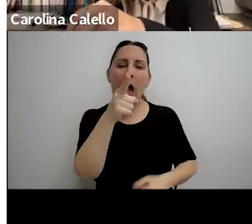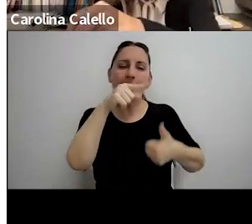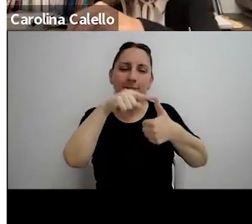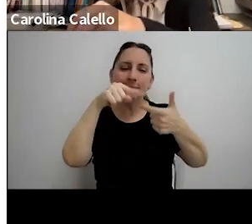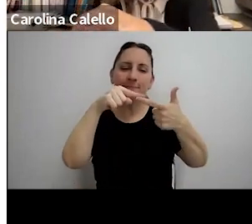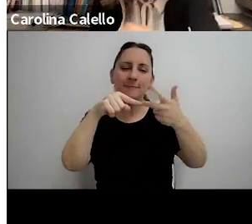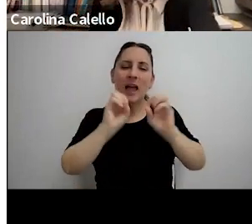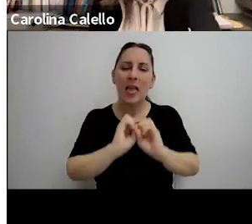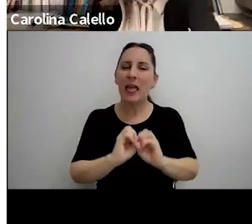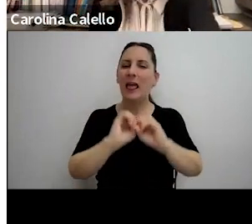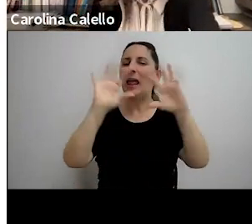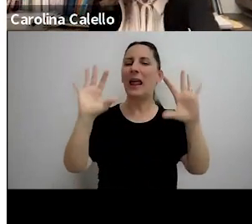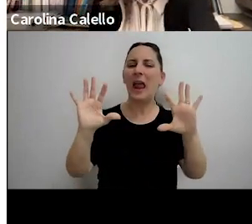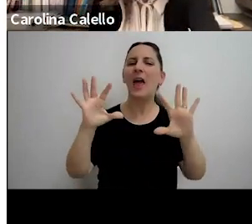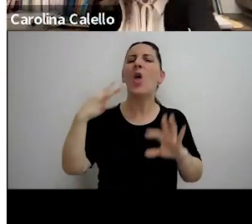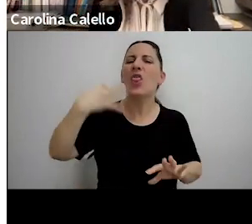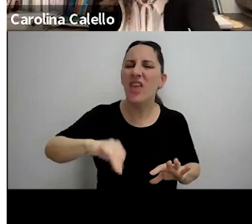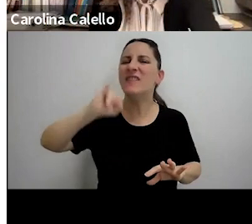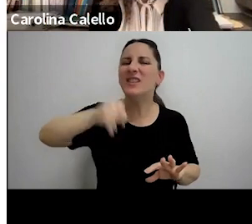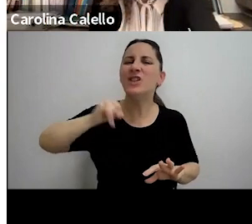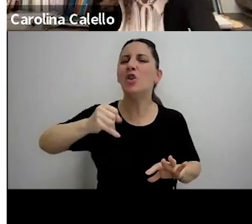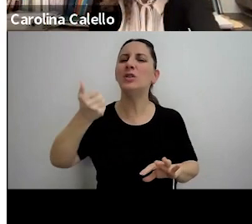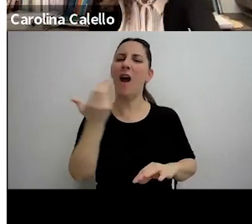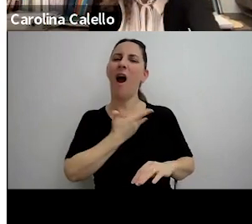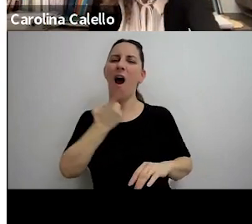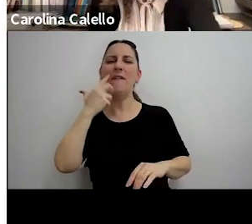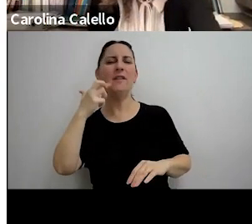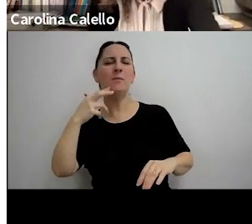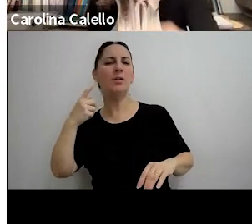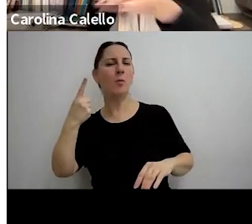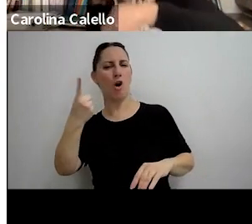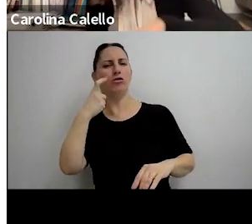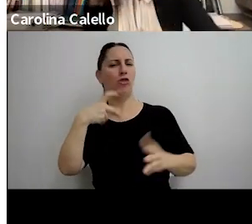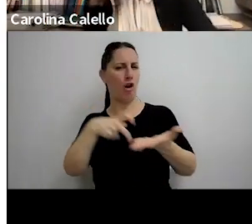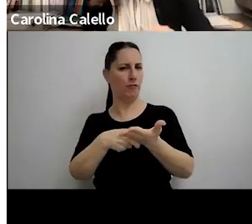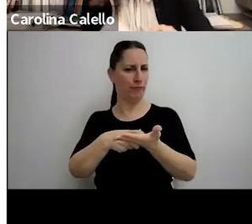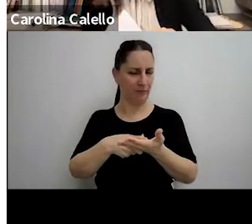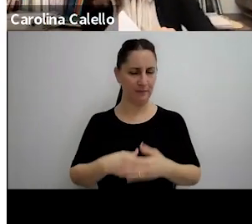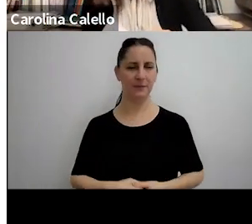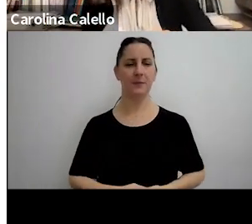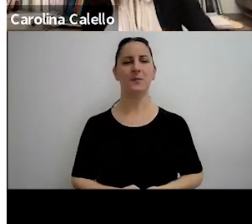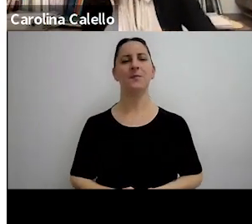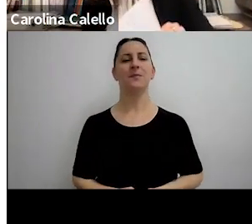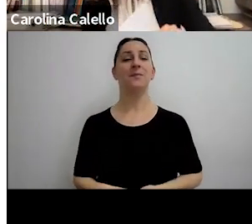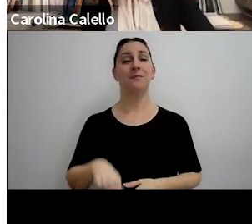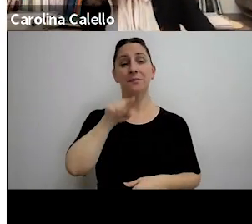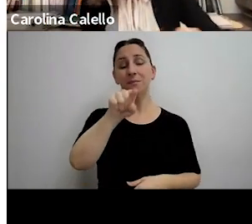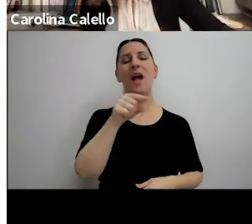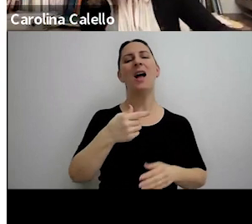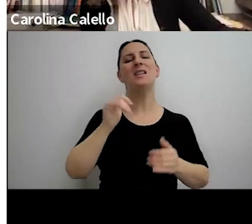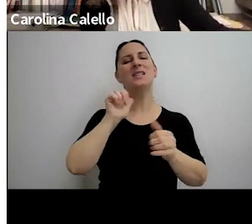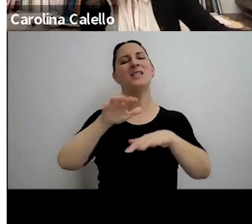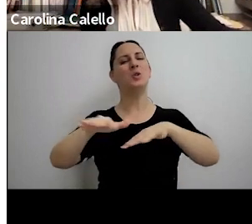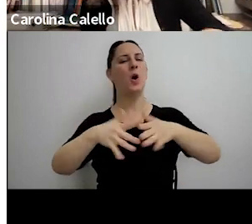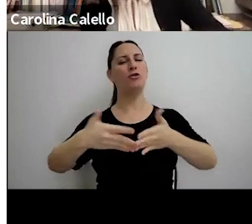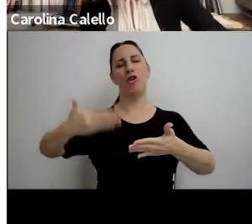es lo que verdaderamente tiene que constatar el fisco bueno acá traje una serie de antecedentes